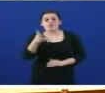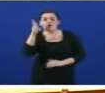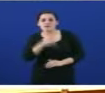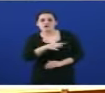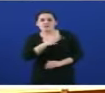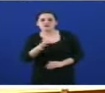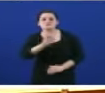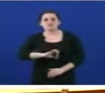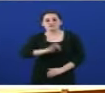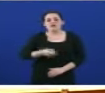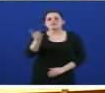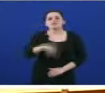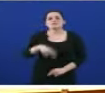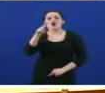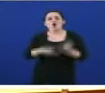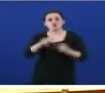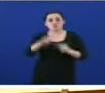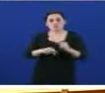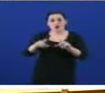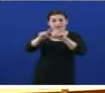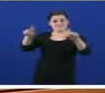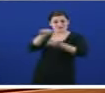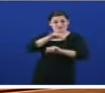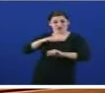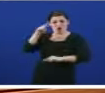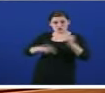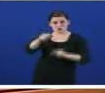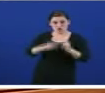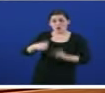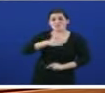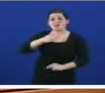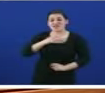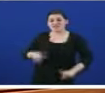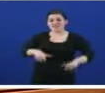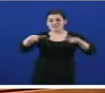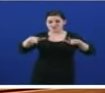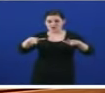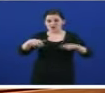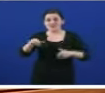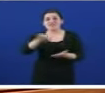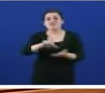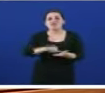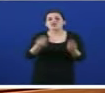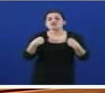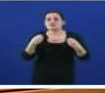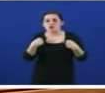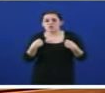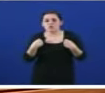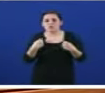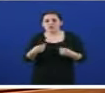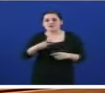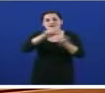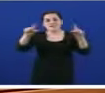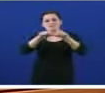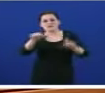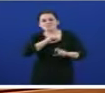Pontevedra. Da construcción por empresas privadas que serán as propietarias deses edificios dos novos centros de saúde e dos novos pontos